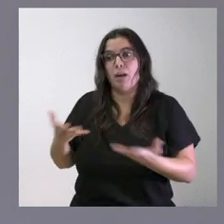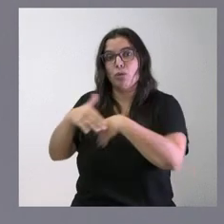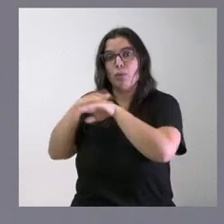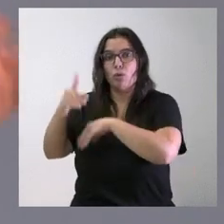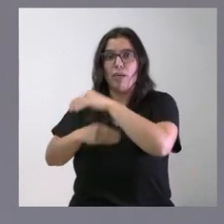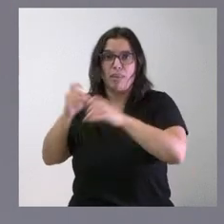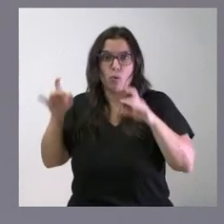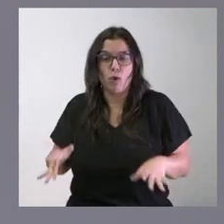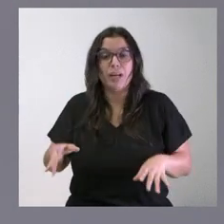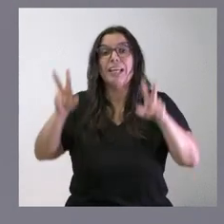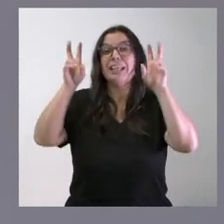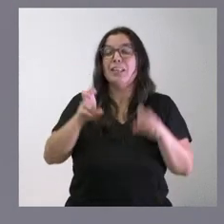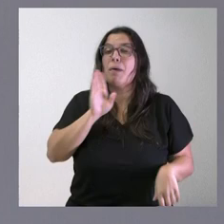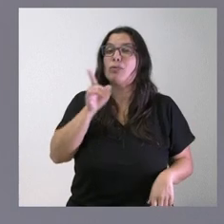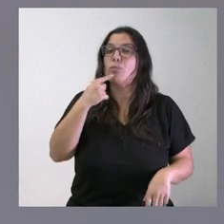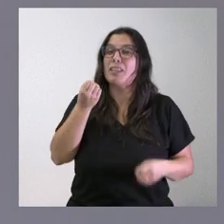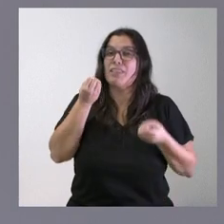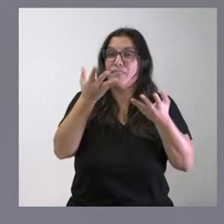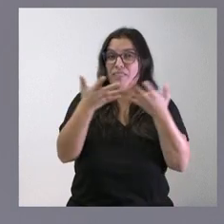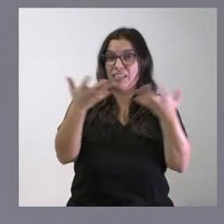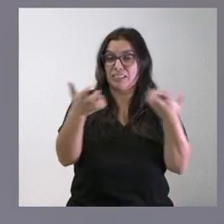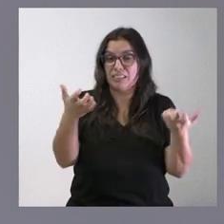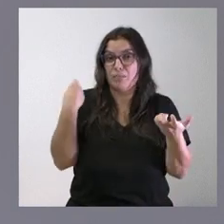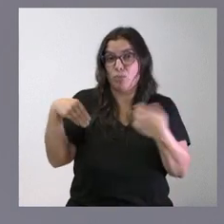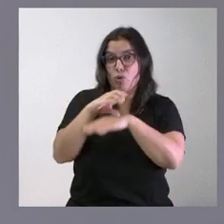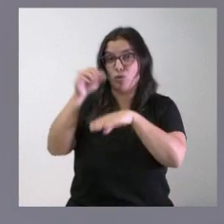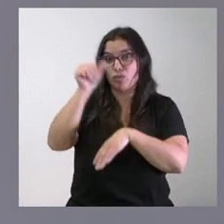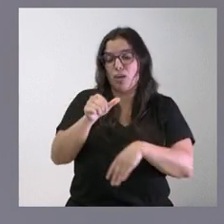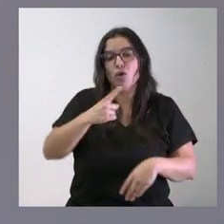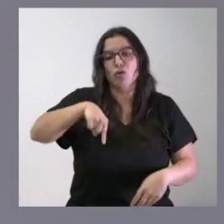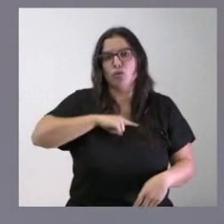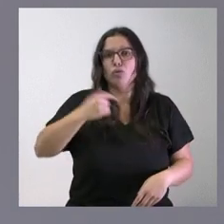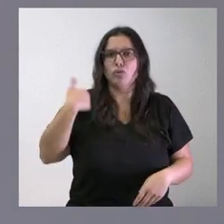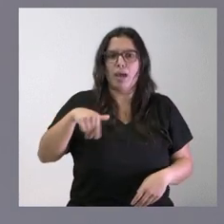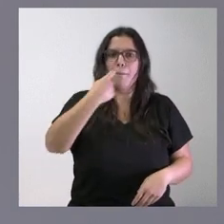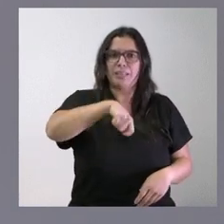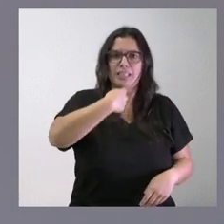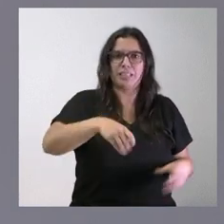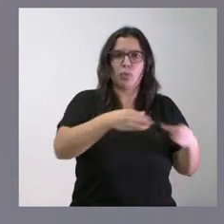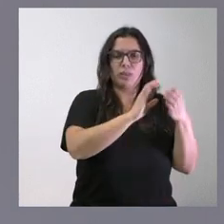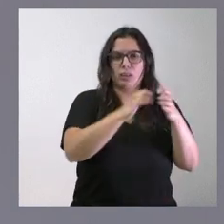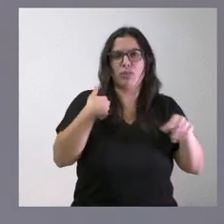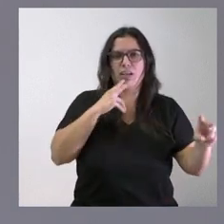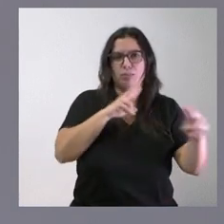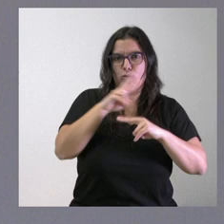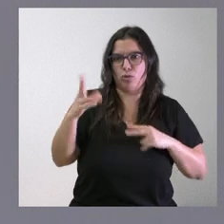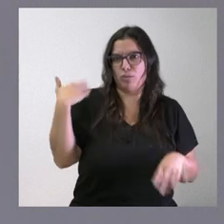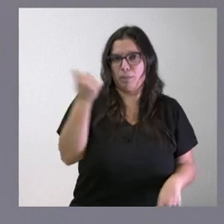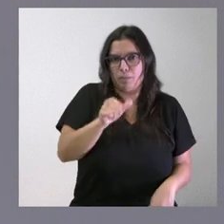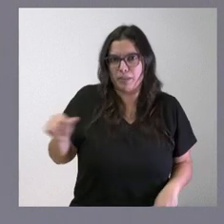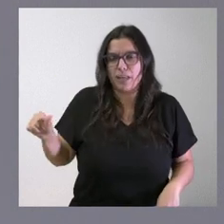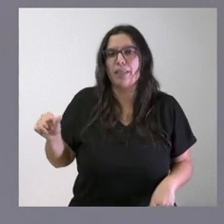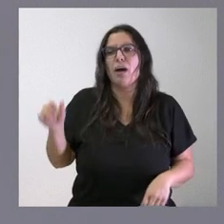lo mismo sobre esas declaraciones que usted planteaba el gobierno se manifestó a través del presidente de la Junta de Castilla y León dio la semana pasada